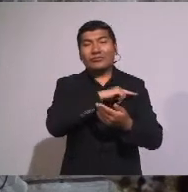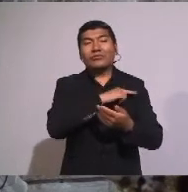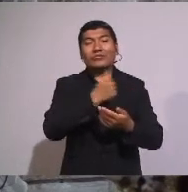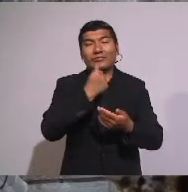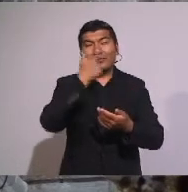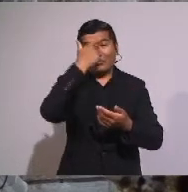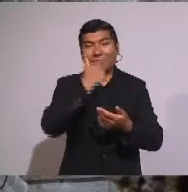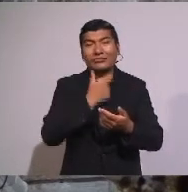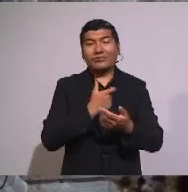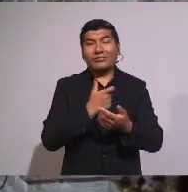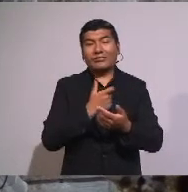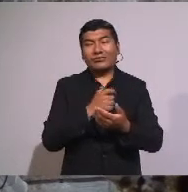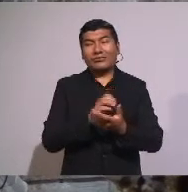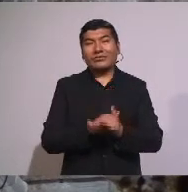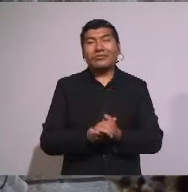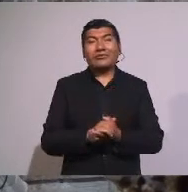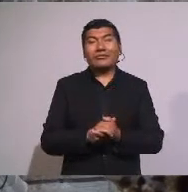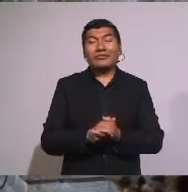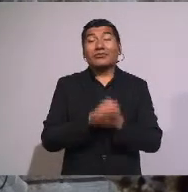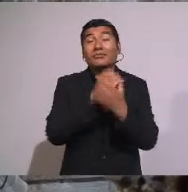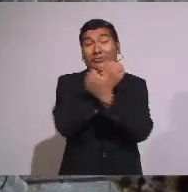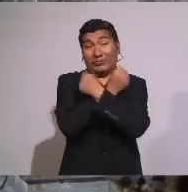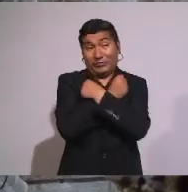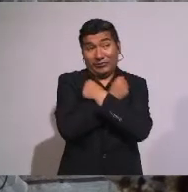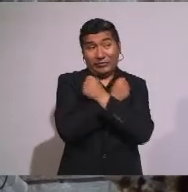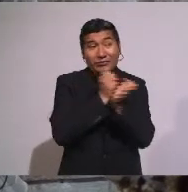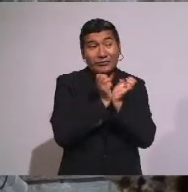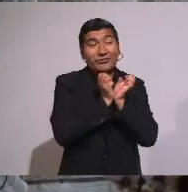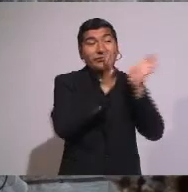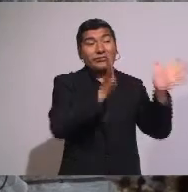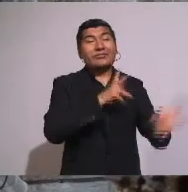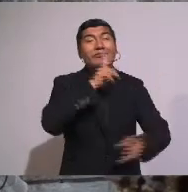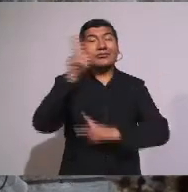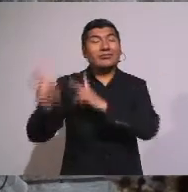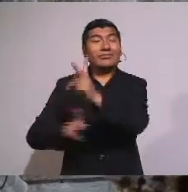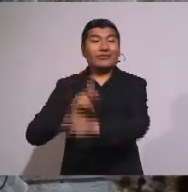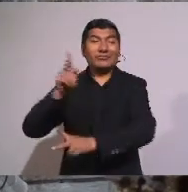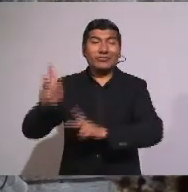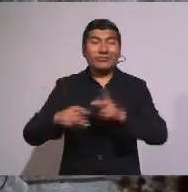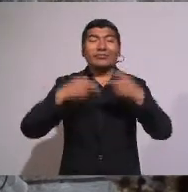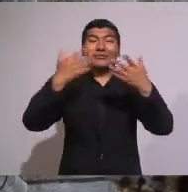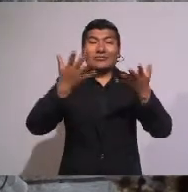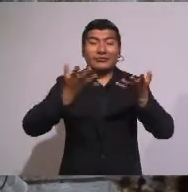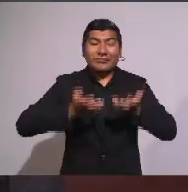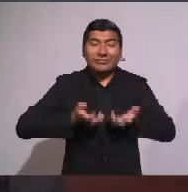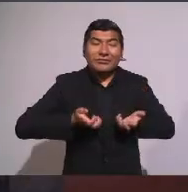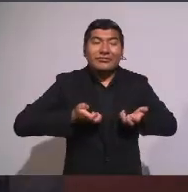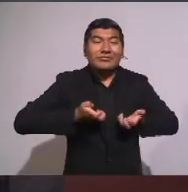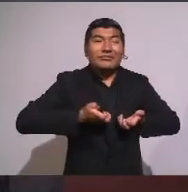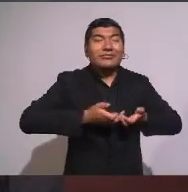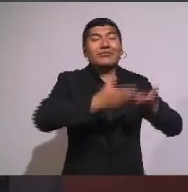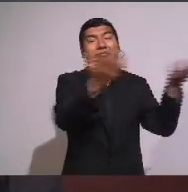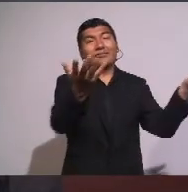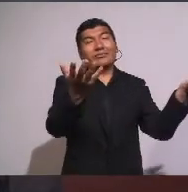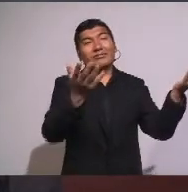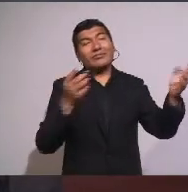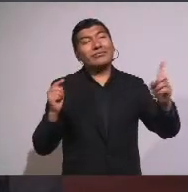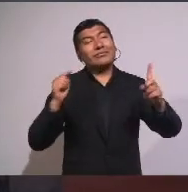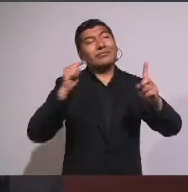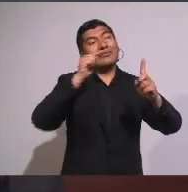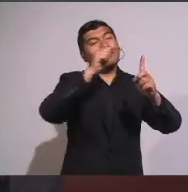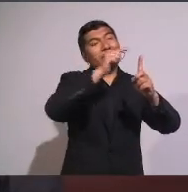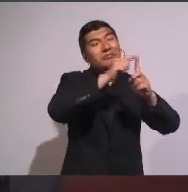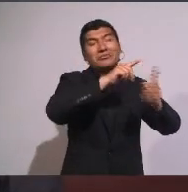El amor a los demás Hay que extenderlo Hasta a los